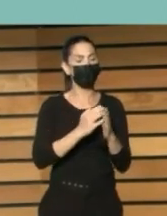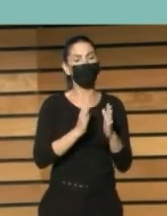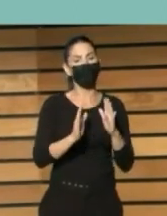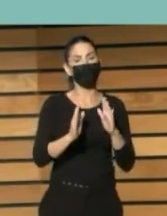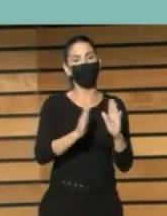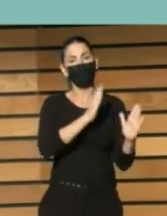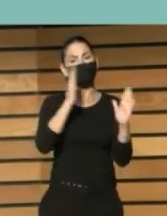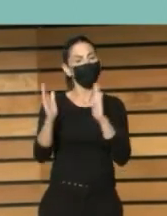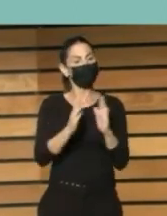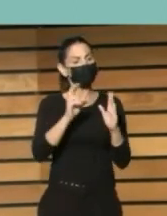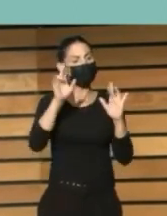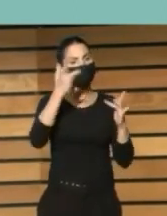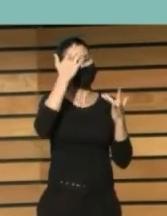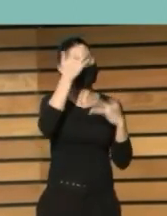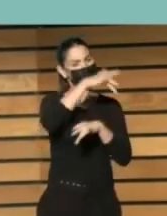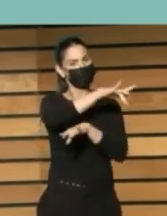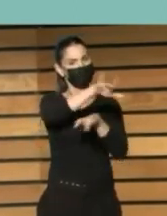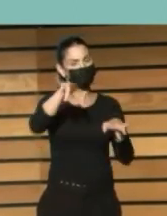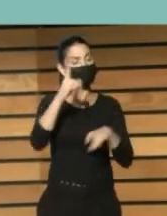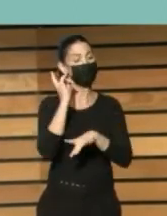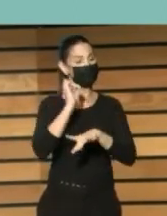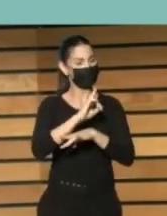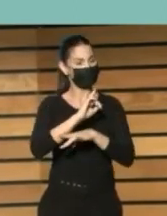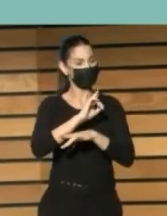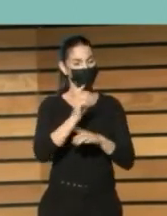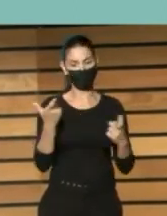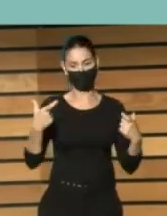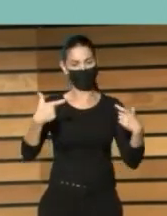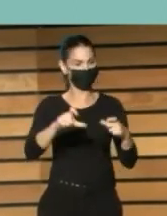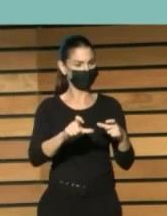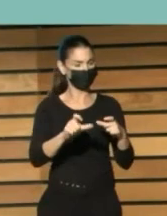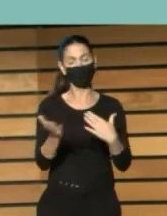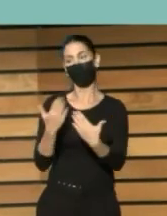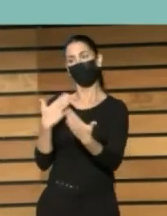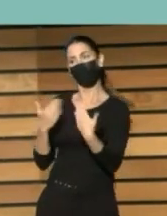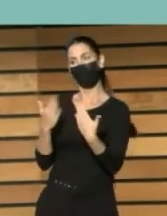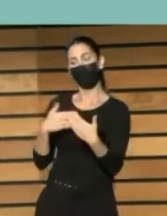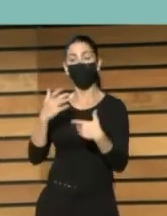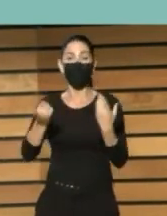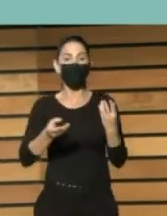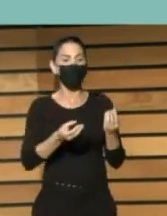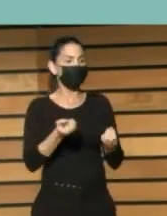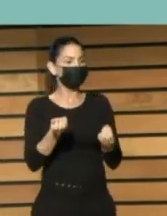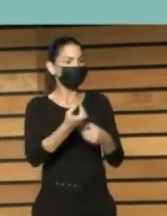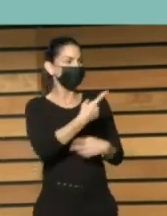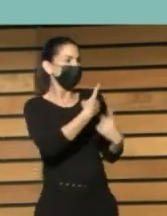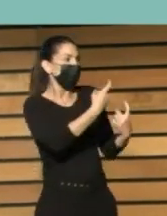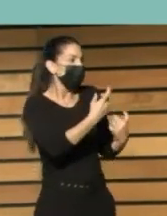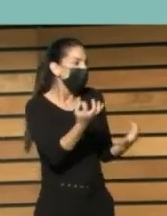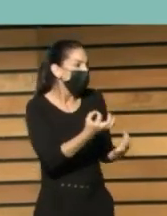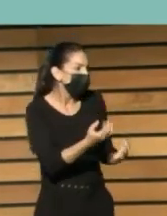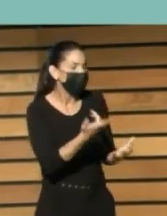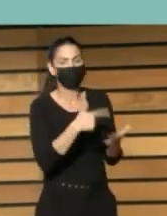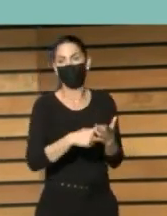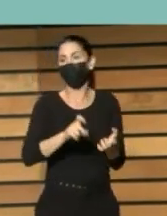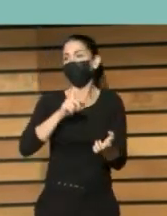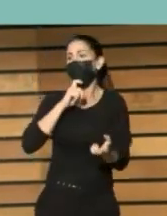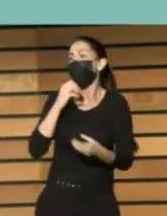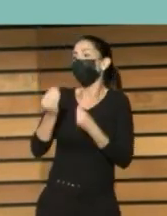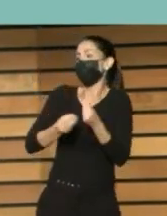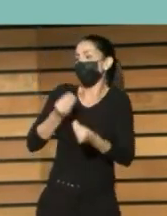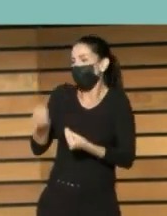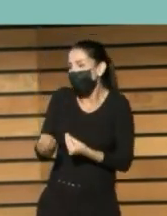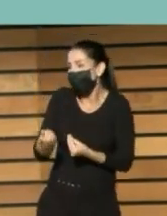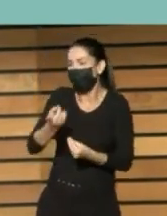equipos de las bibliotecas, nos hemos reunido con los directores, juntos hemos reflexionado sobre cómo hacemos así, qué necesitamos que sea la colección, qué necesitamos